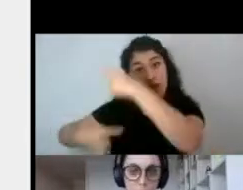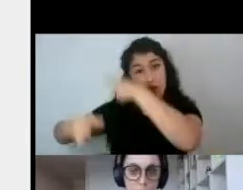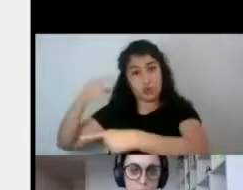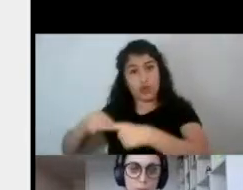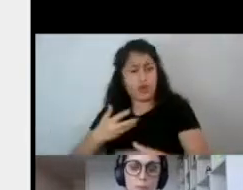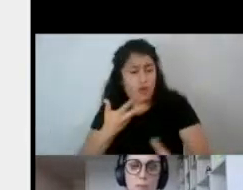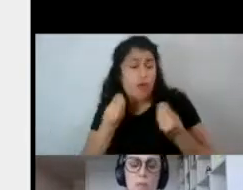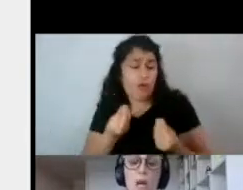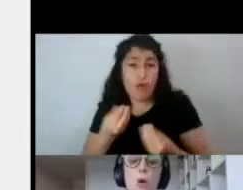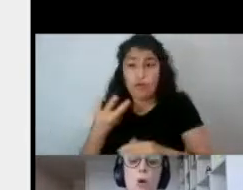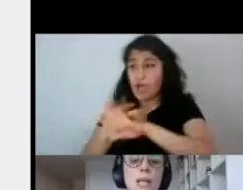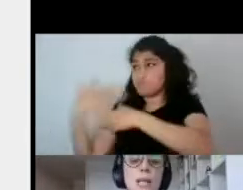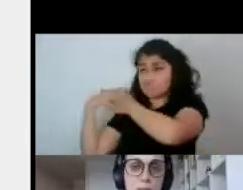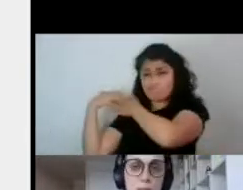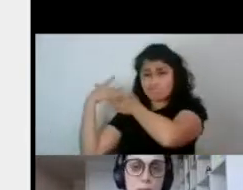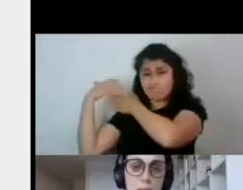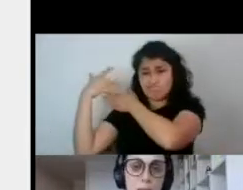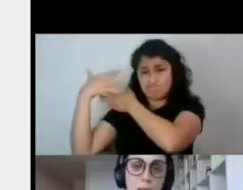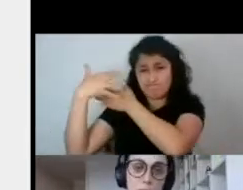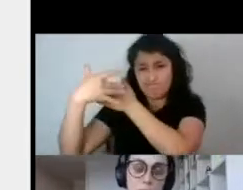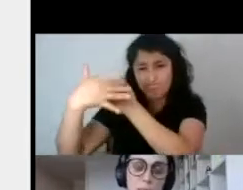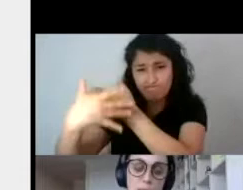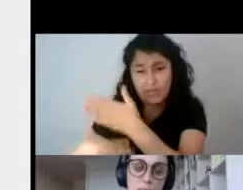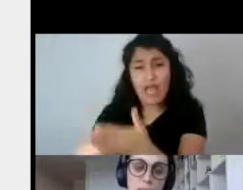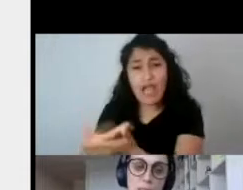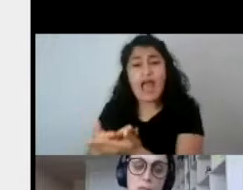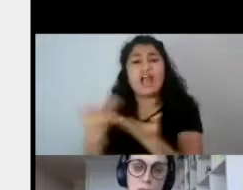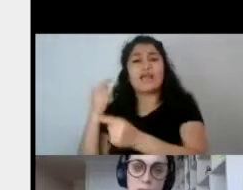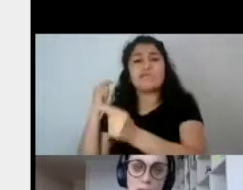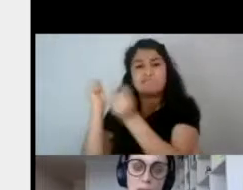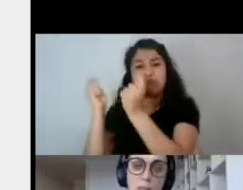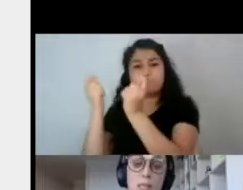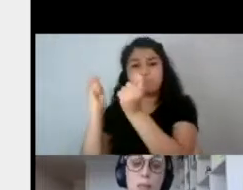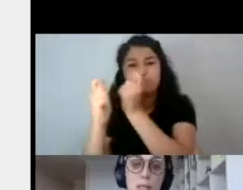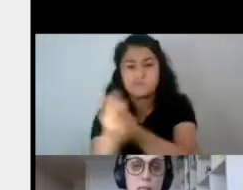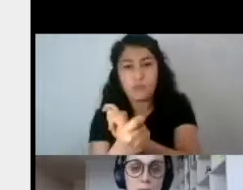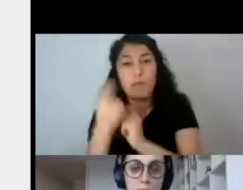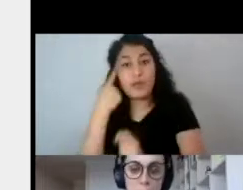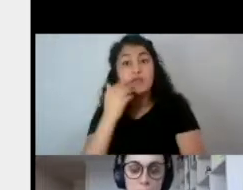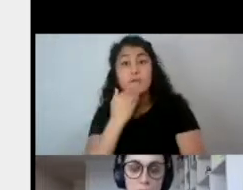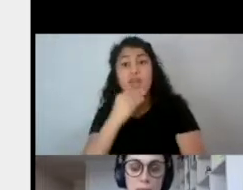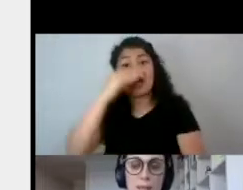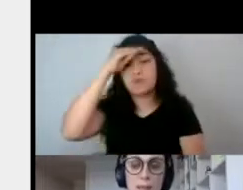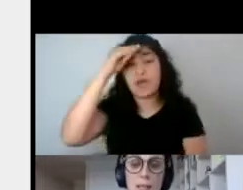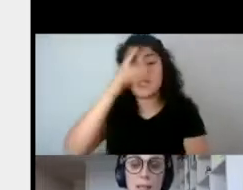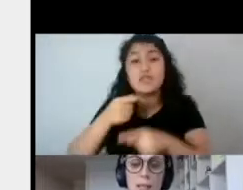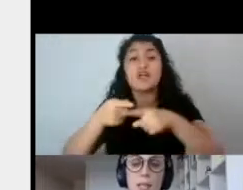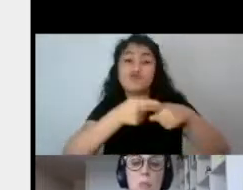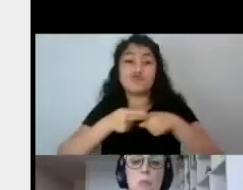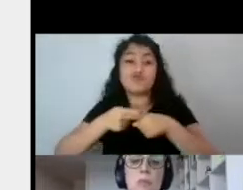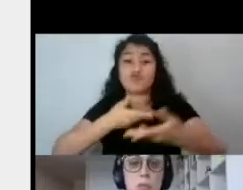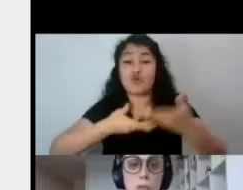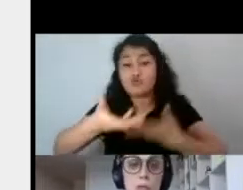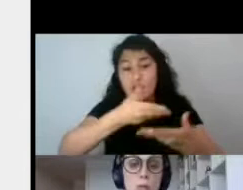cambios, organizan la experiencia social, la experiencia individual, a través de este